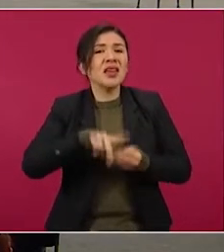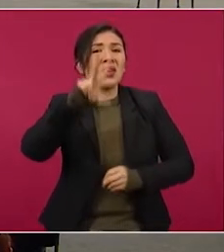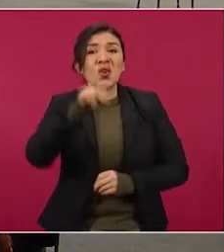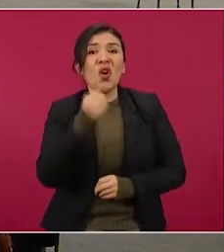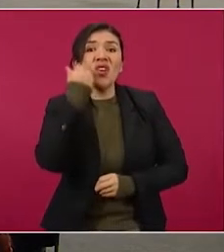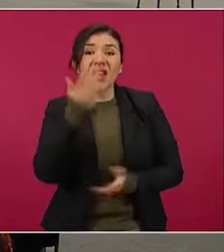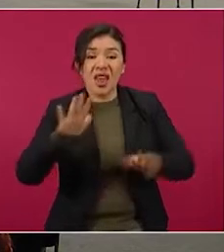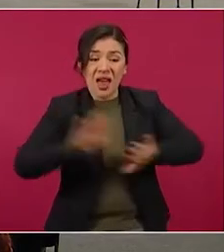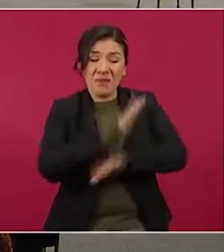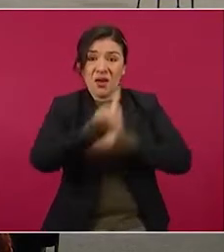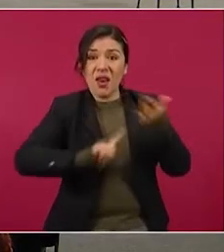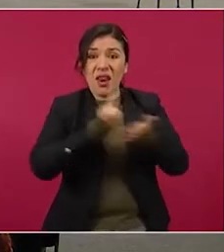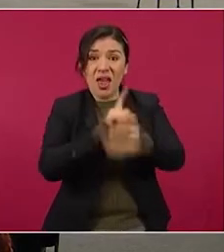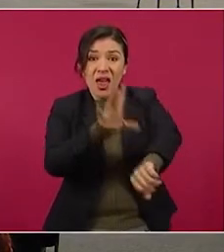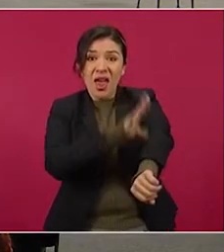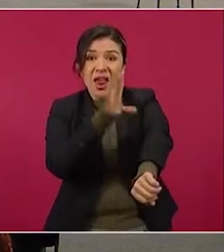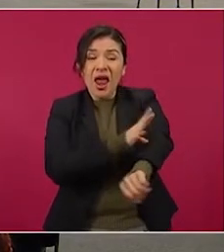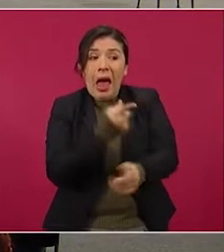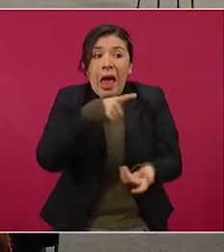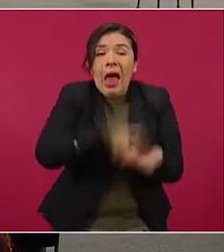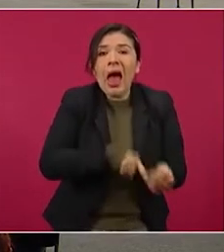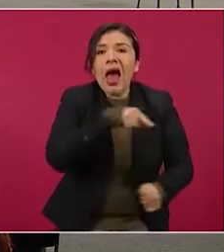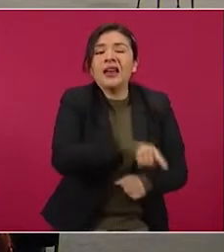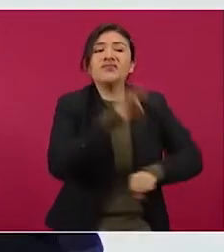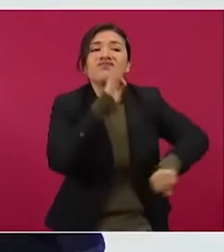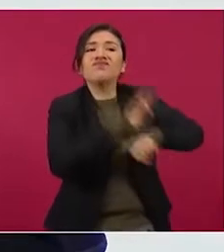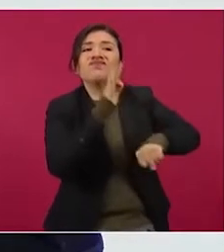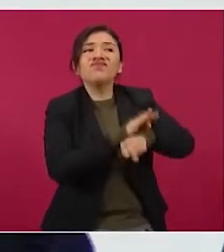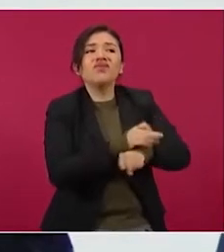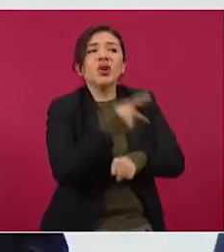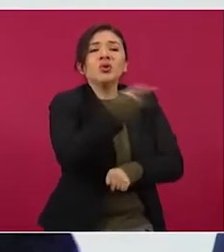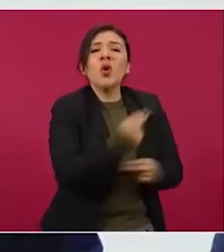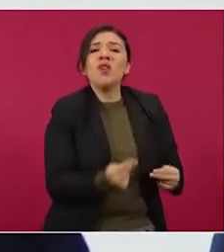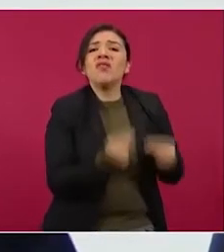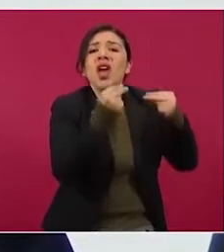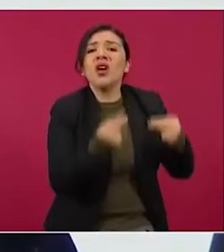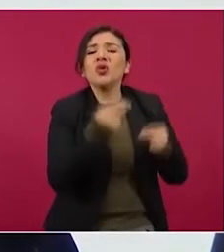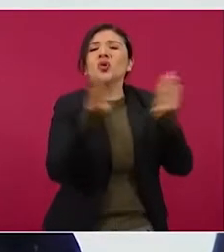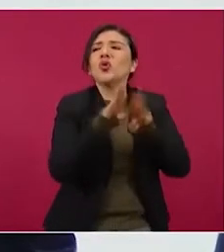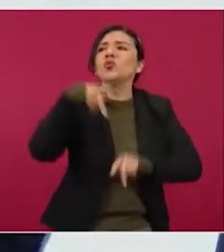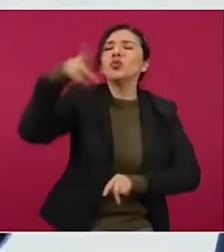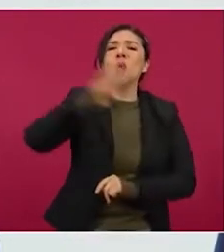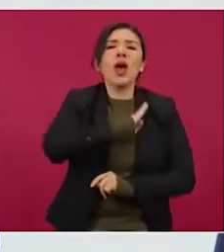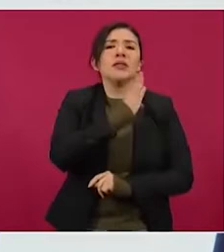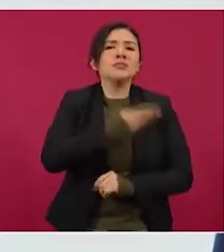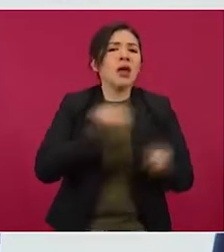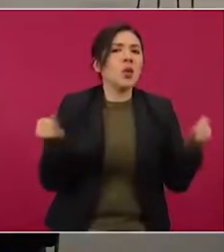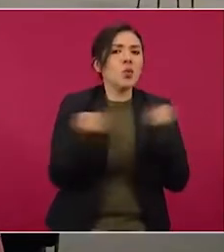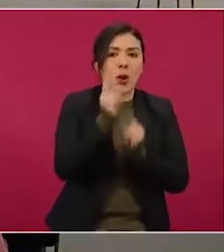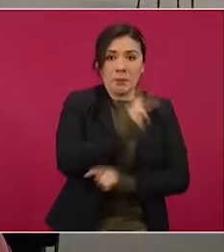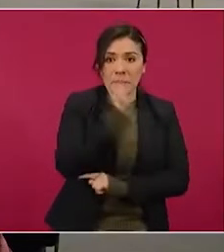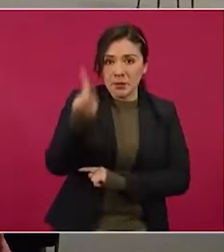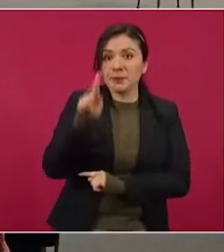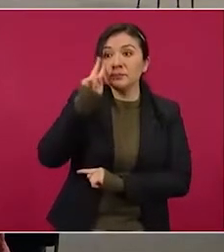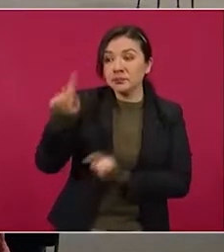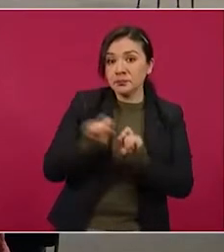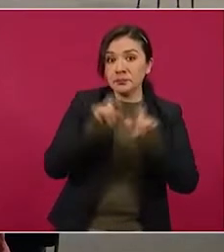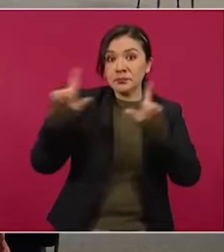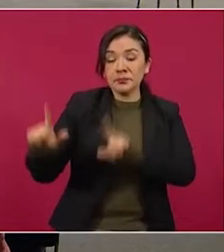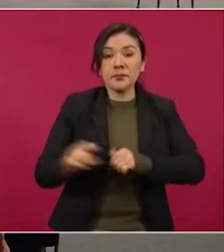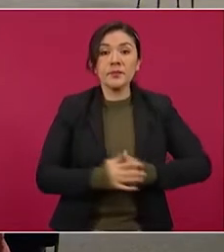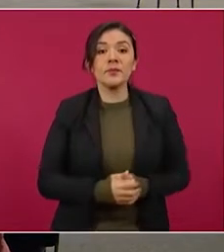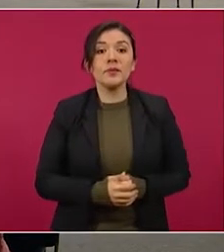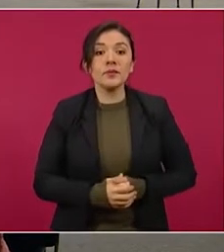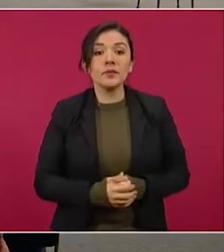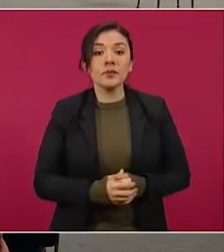la reforma eléctrica en el fondo están defendiendo un modelo de mercado como el que hay en España. Ahora, veamos la gráfica,